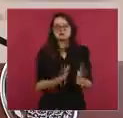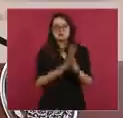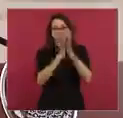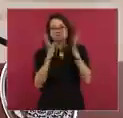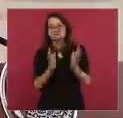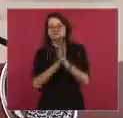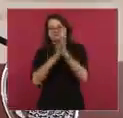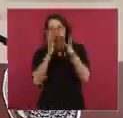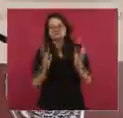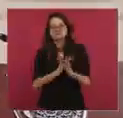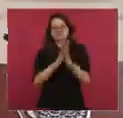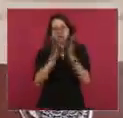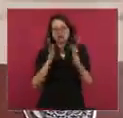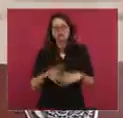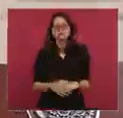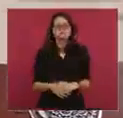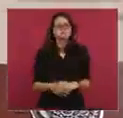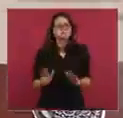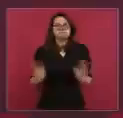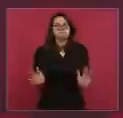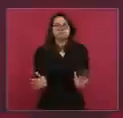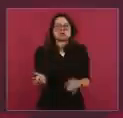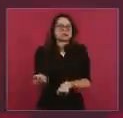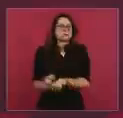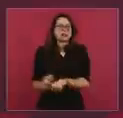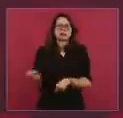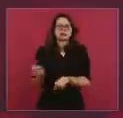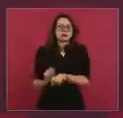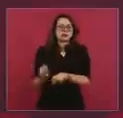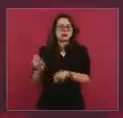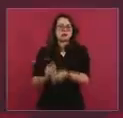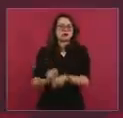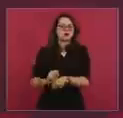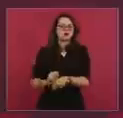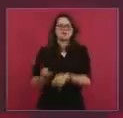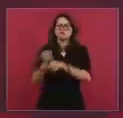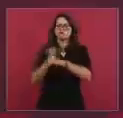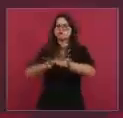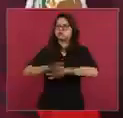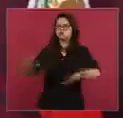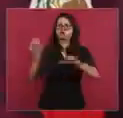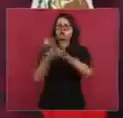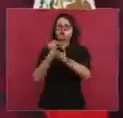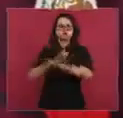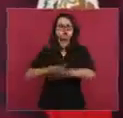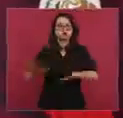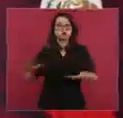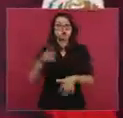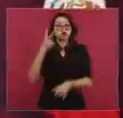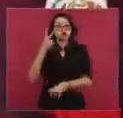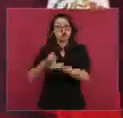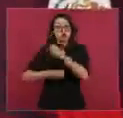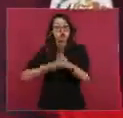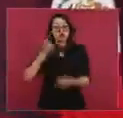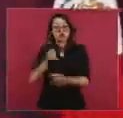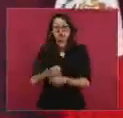pero se viene publicando esta encuesta desde hace dos años,